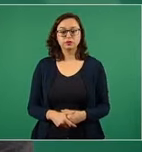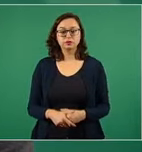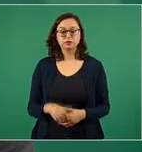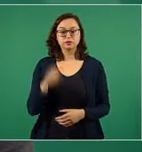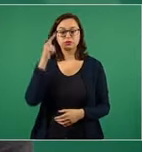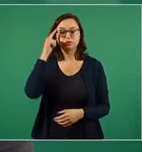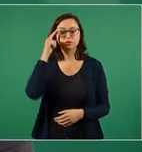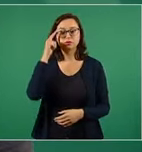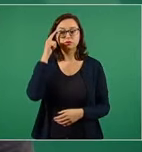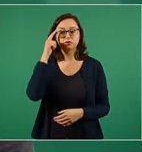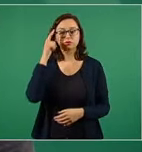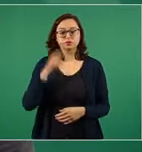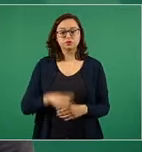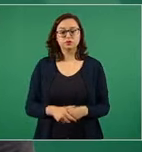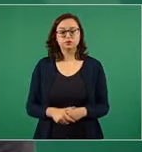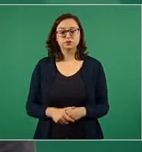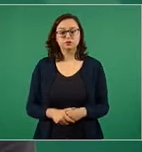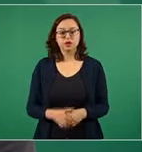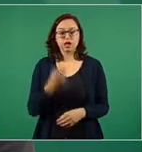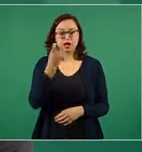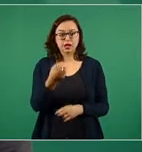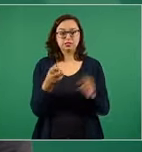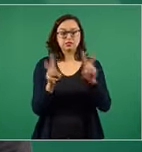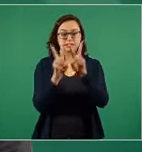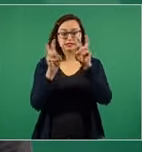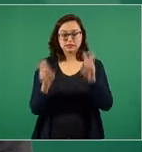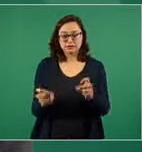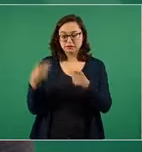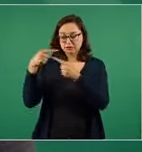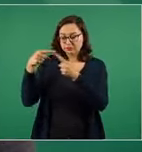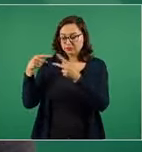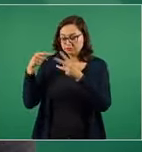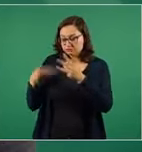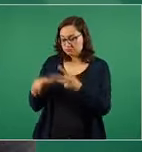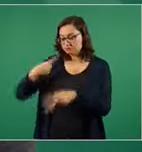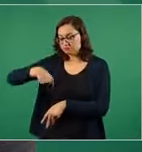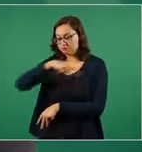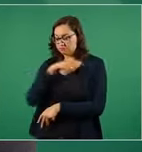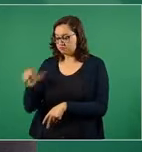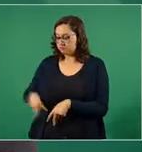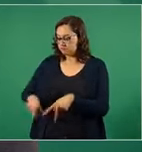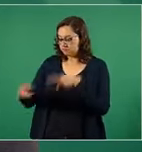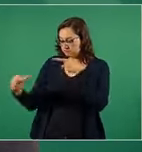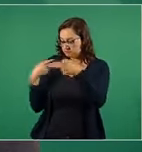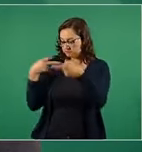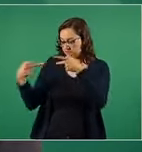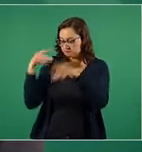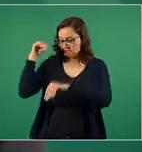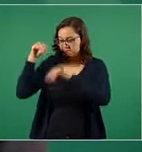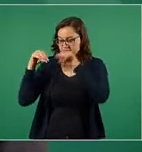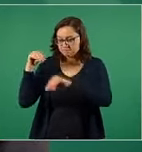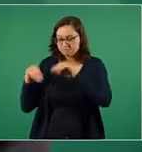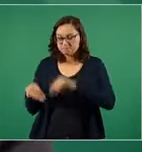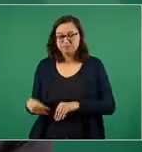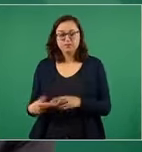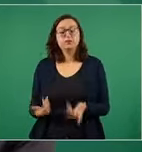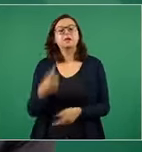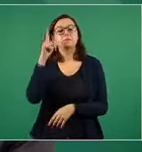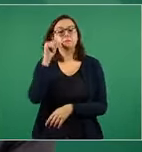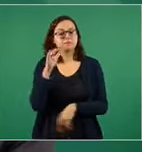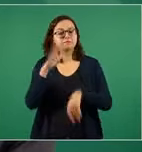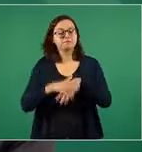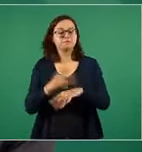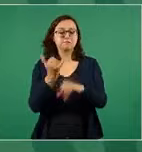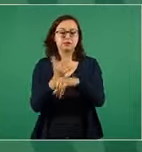esas son las tres medidas que se están tomando y mañana les informamos,